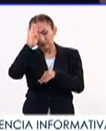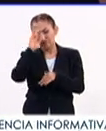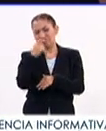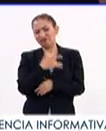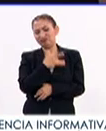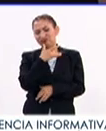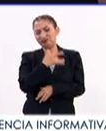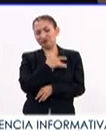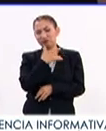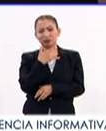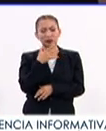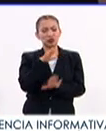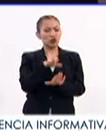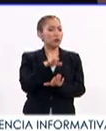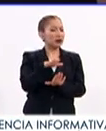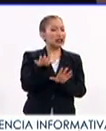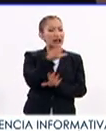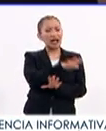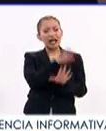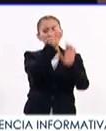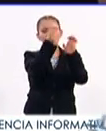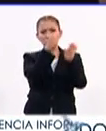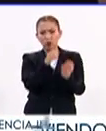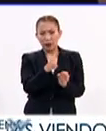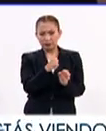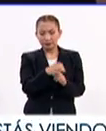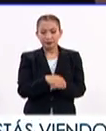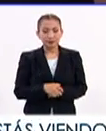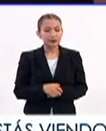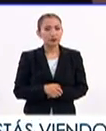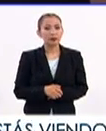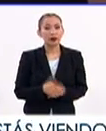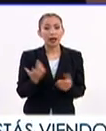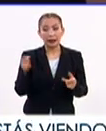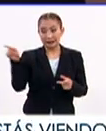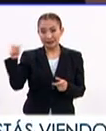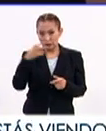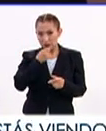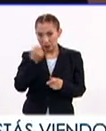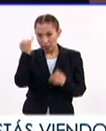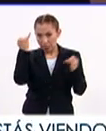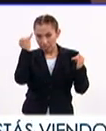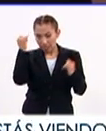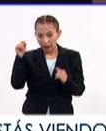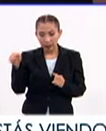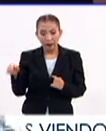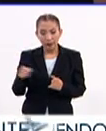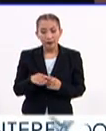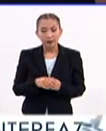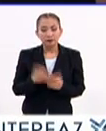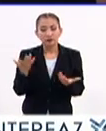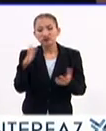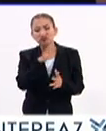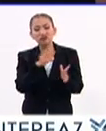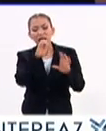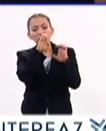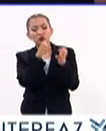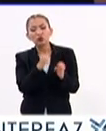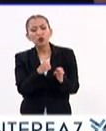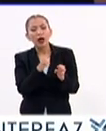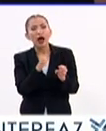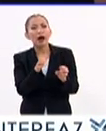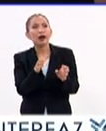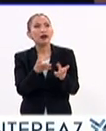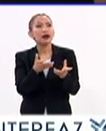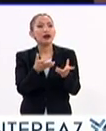sobre el fenómeno escultórico. Él plantea el fenómeno escultórico